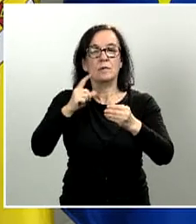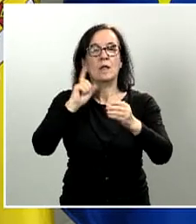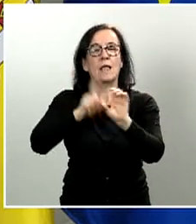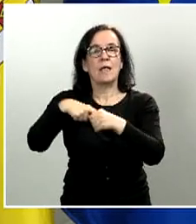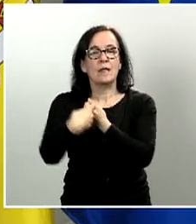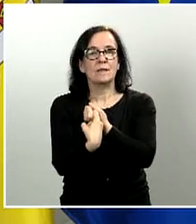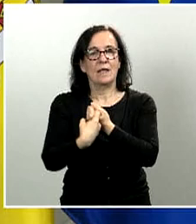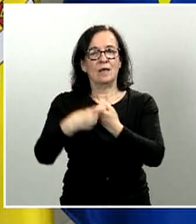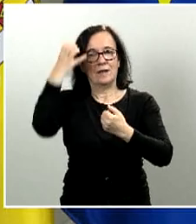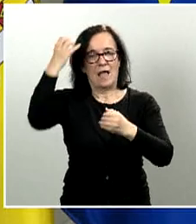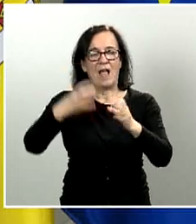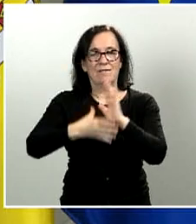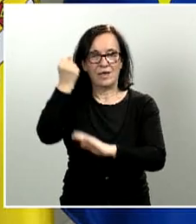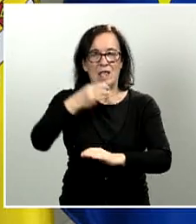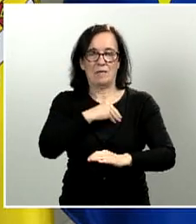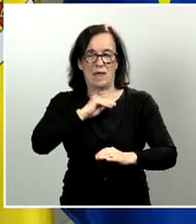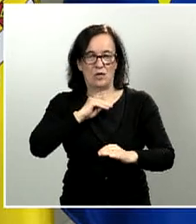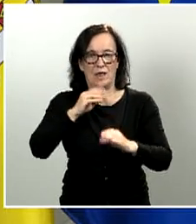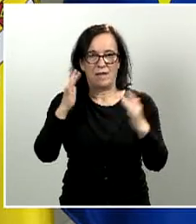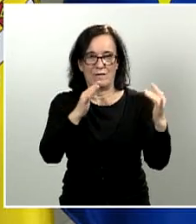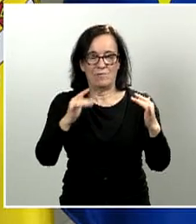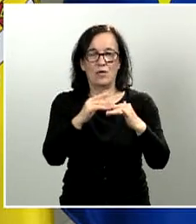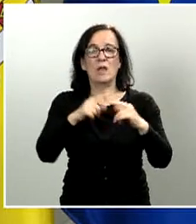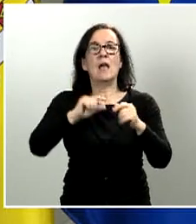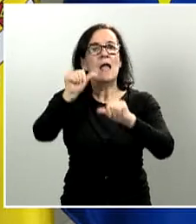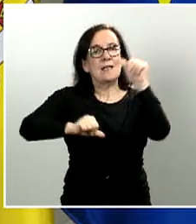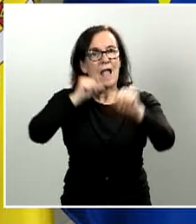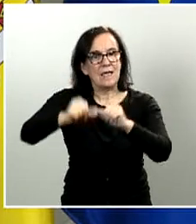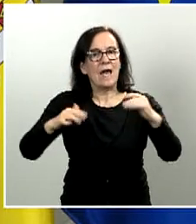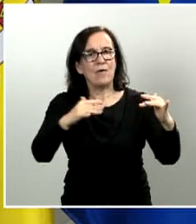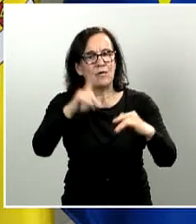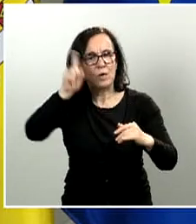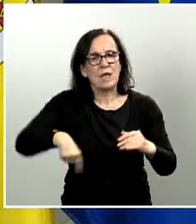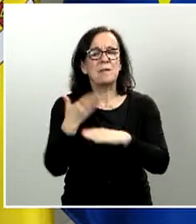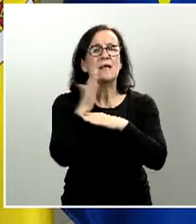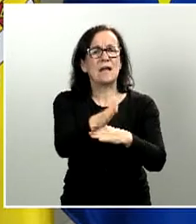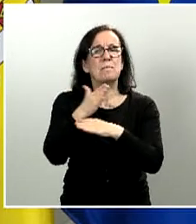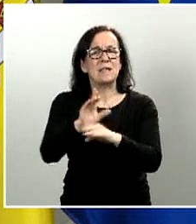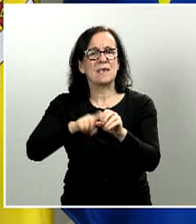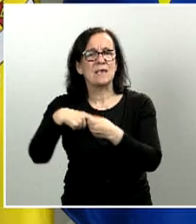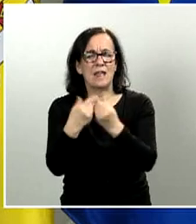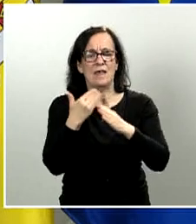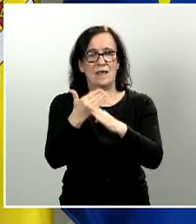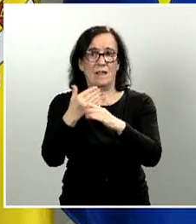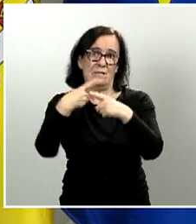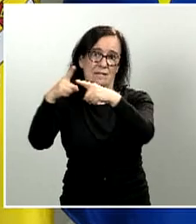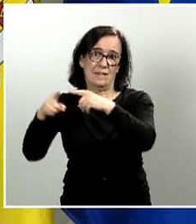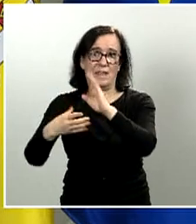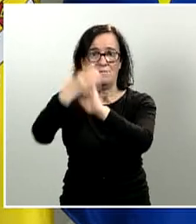Federación Española de Fútbol, la Liga de Fútbol Profesional y representantes de las restantes federaciones deportivas españolas,